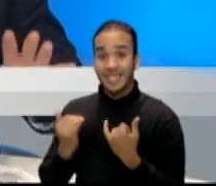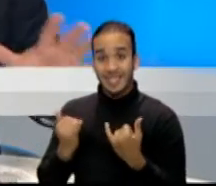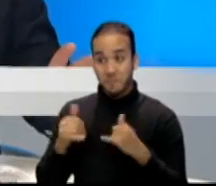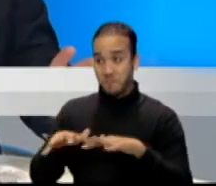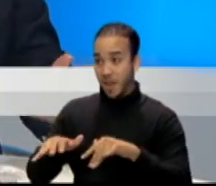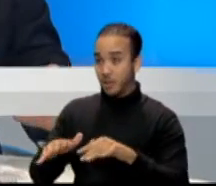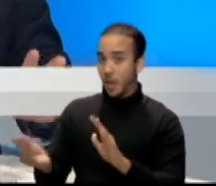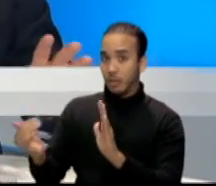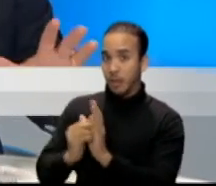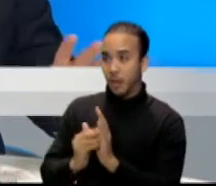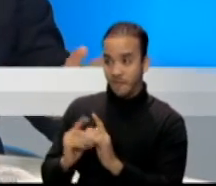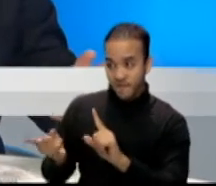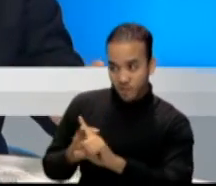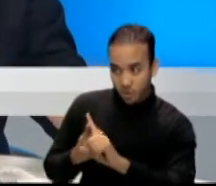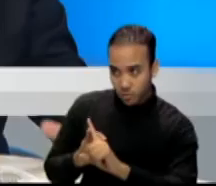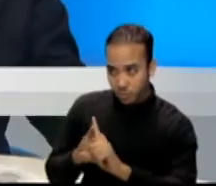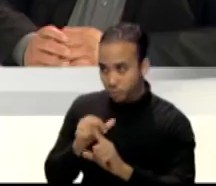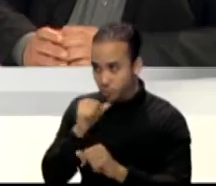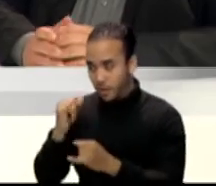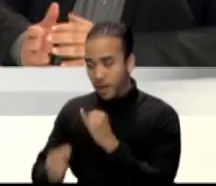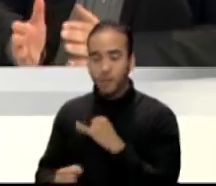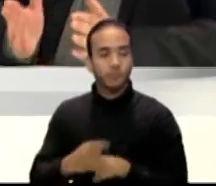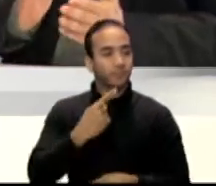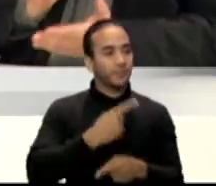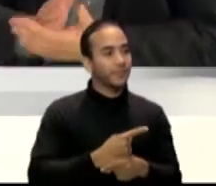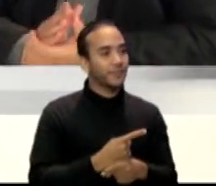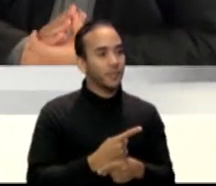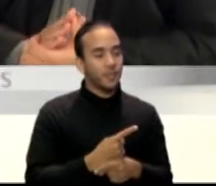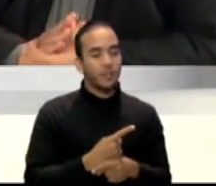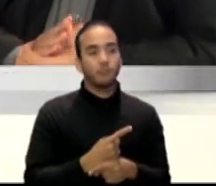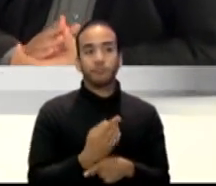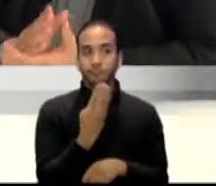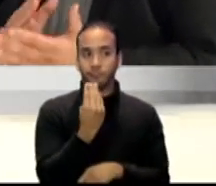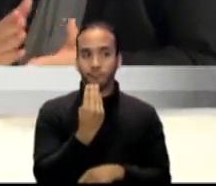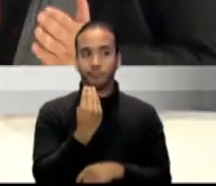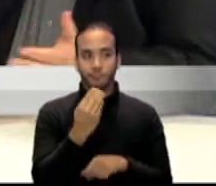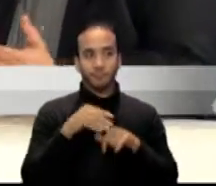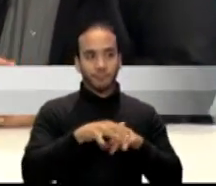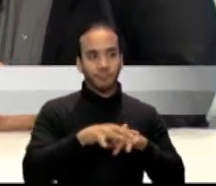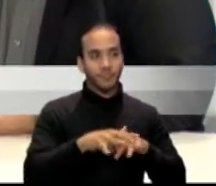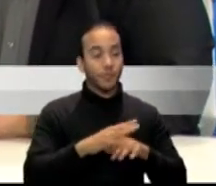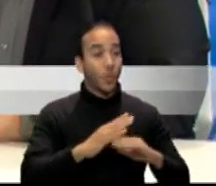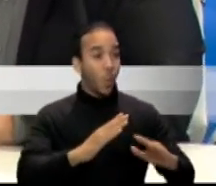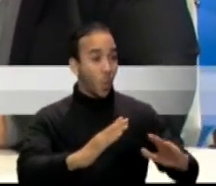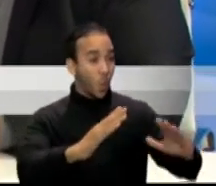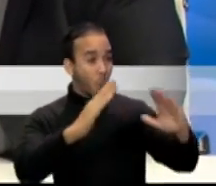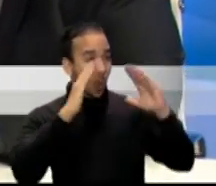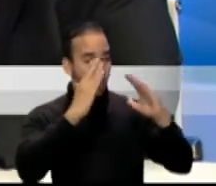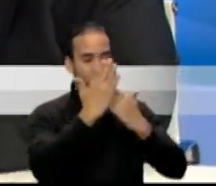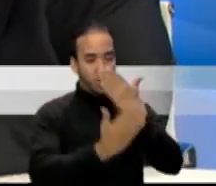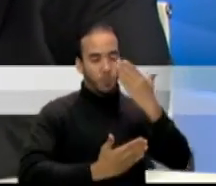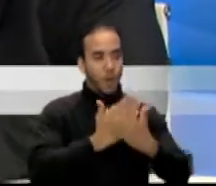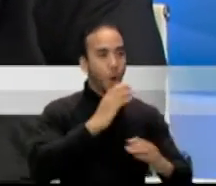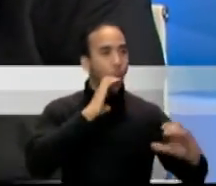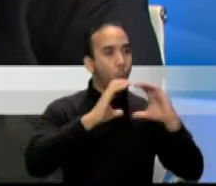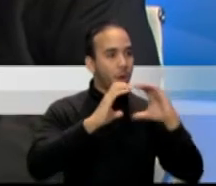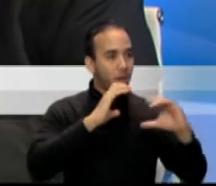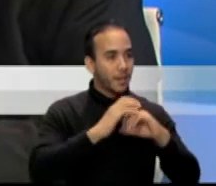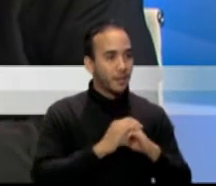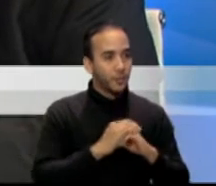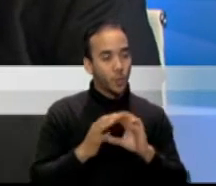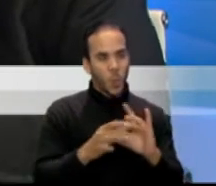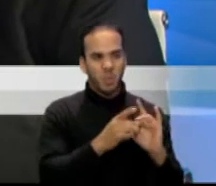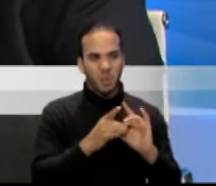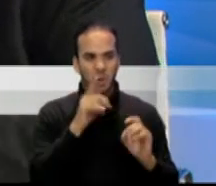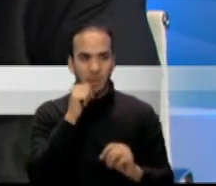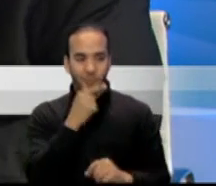celebrando. No es la primera, tampoco será la última. Correcto. Esta es la decimocuarta marcha Oye Mis Manos, Comunícate, que coordina el Colegio